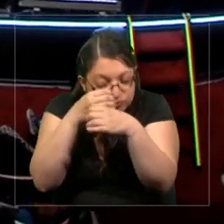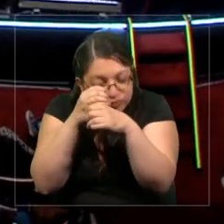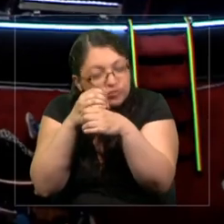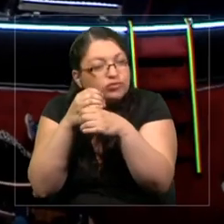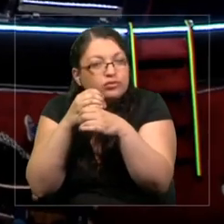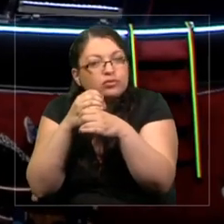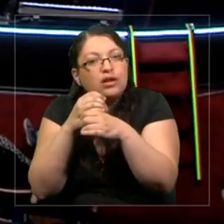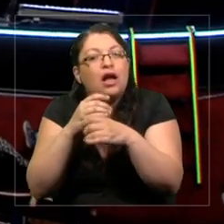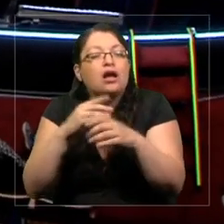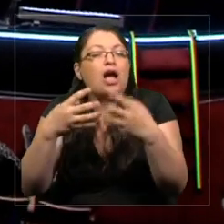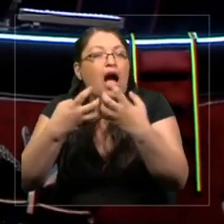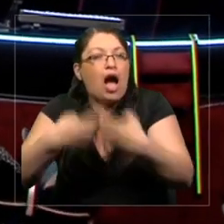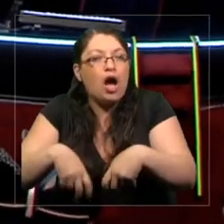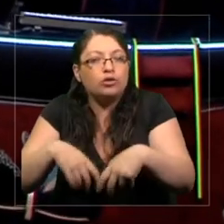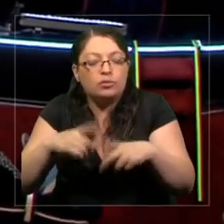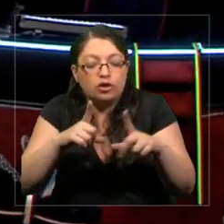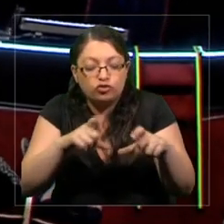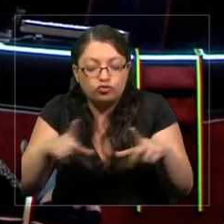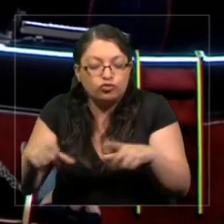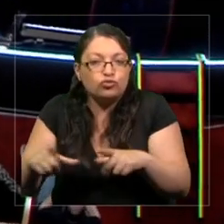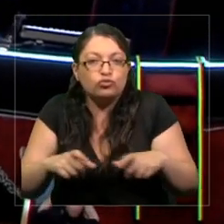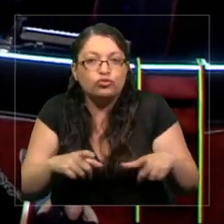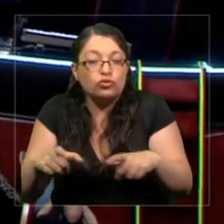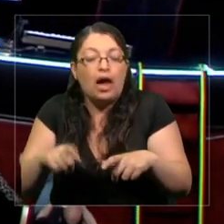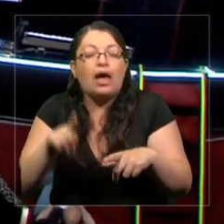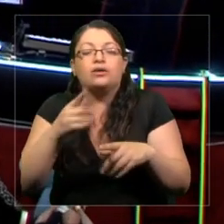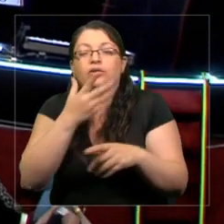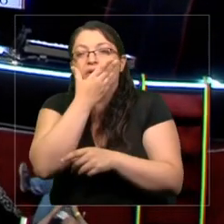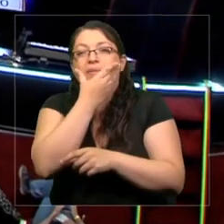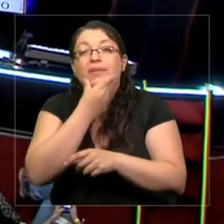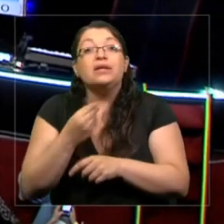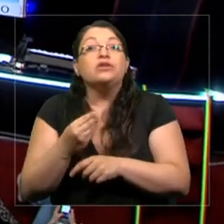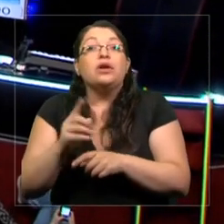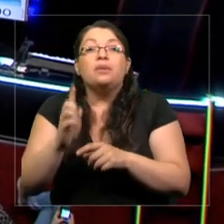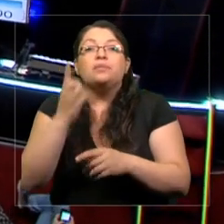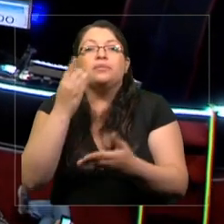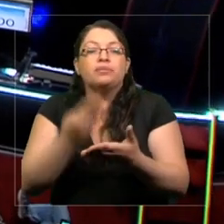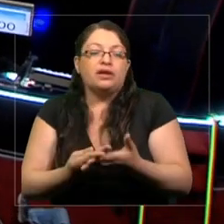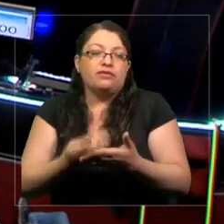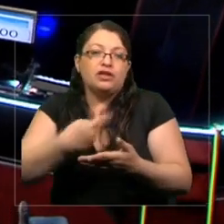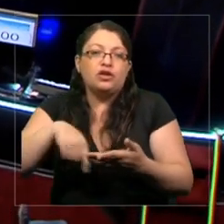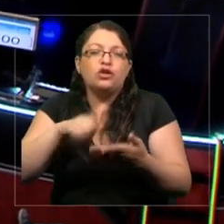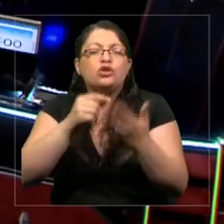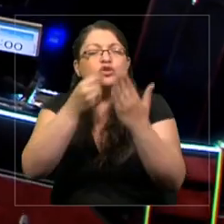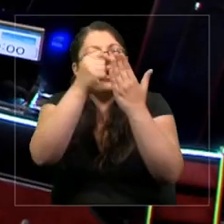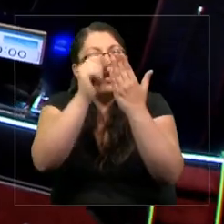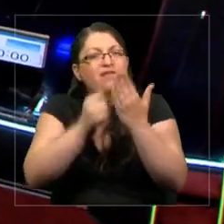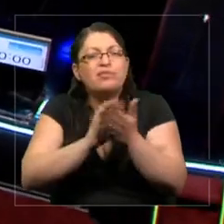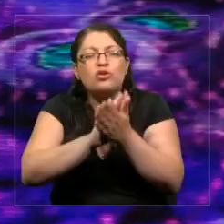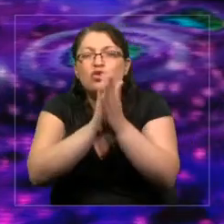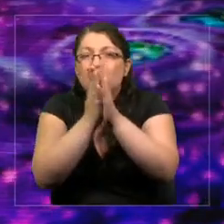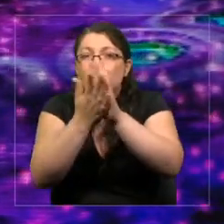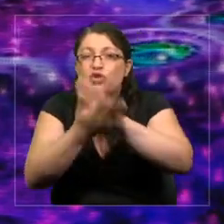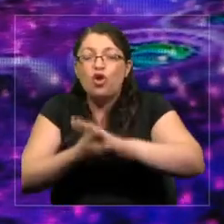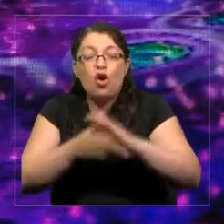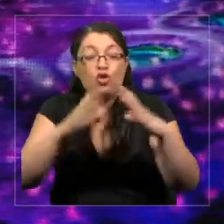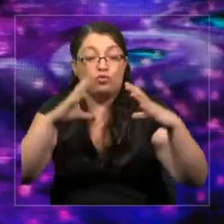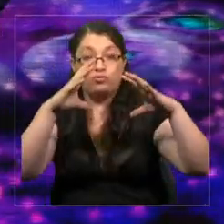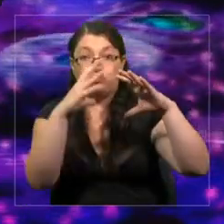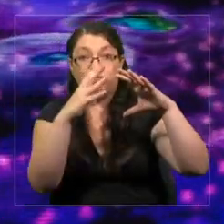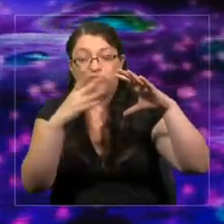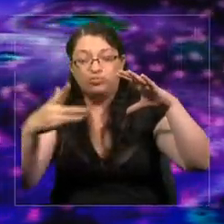Esto ha sido maravilloso, es la primera vez donde estamos evaluando, valorando todo el bioma del planetario holísticamente